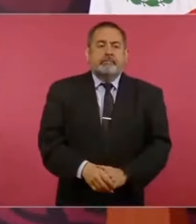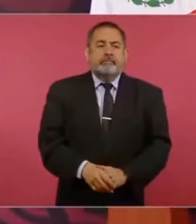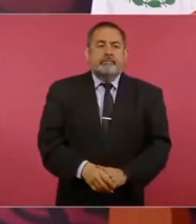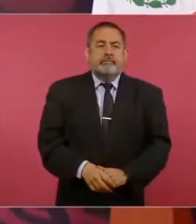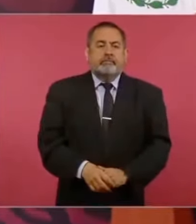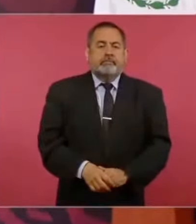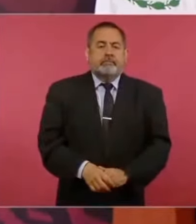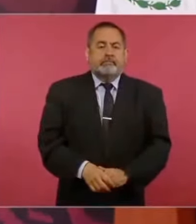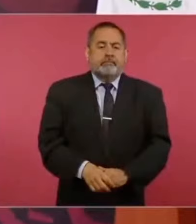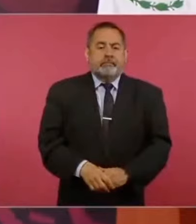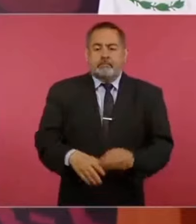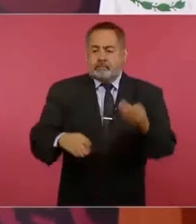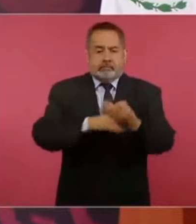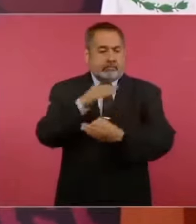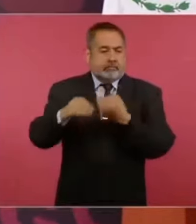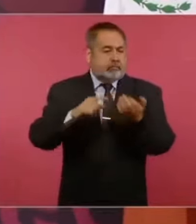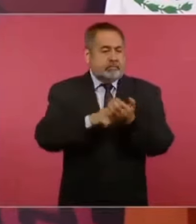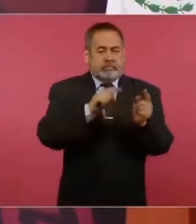En todos lados.